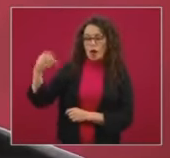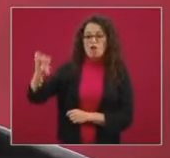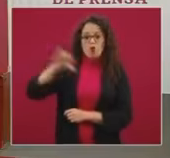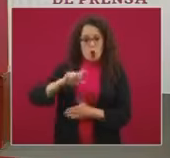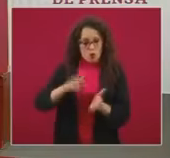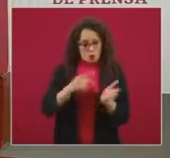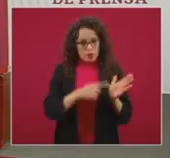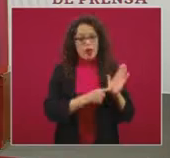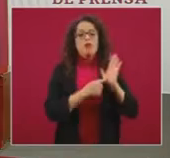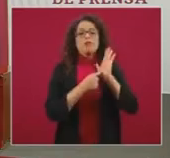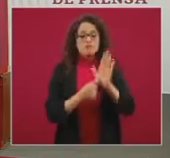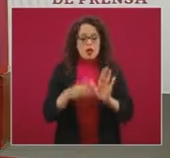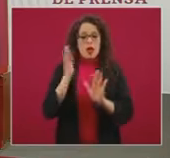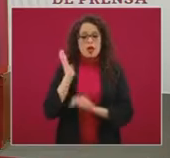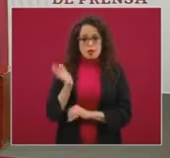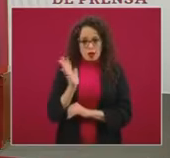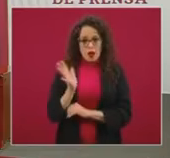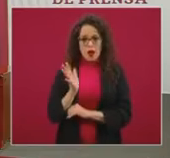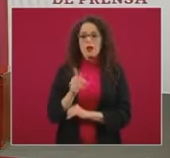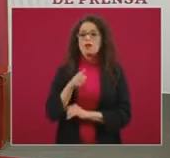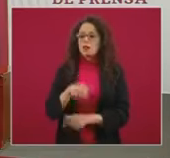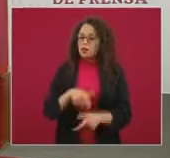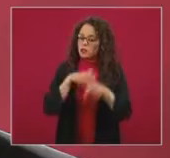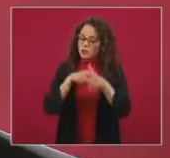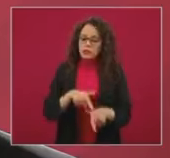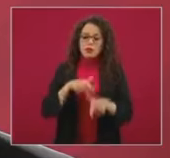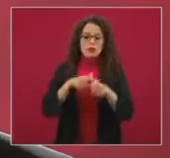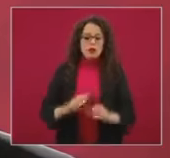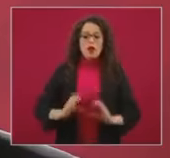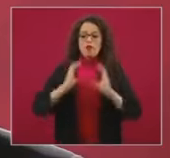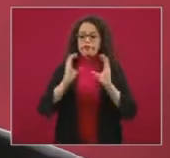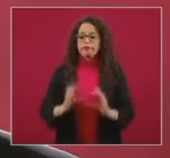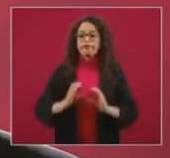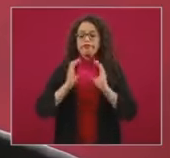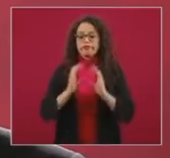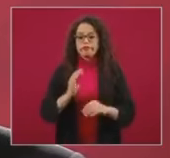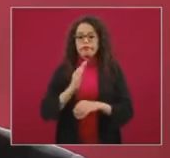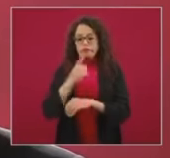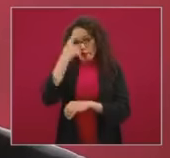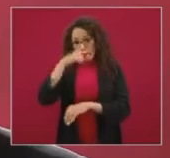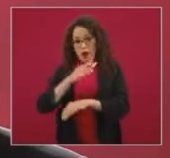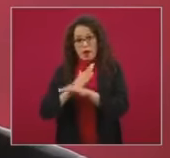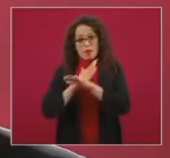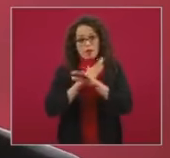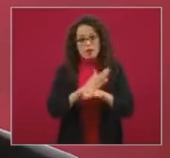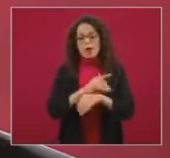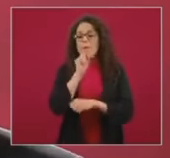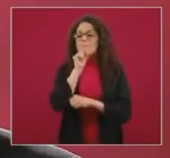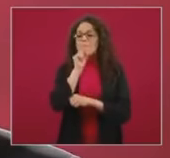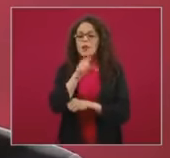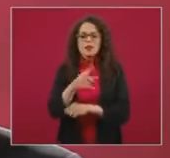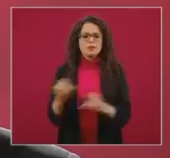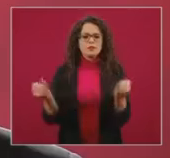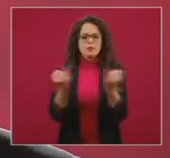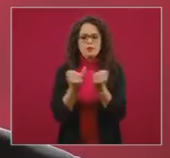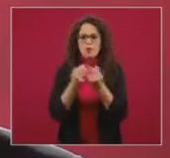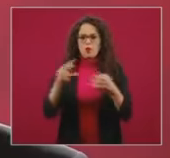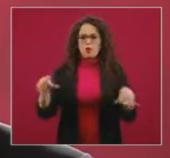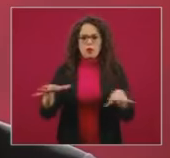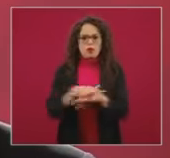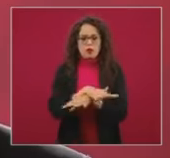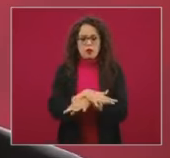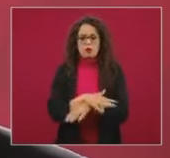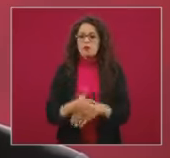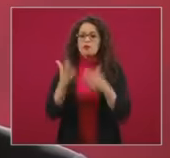sigue las medidas de protección o precaución o prevención siguen siendo las mismas sigue sin existir